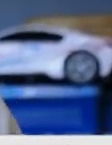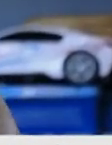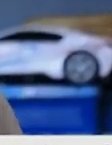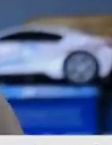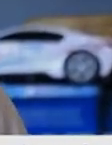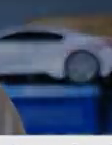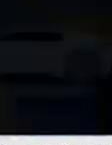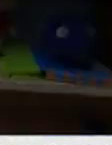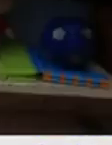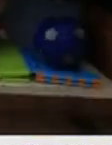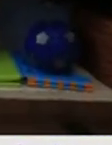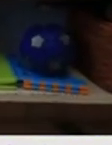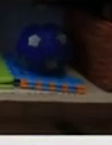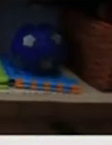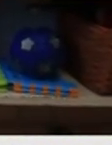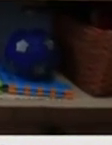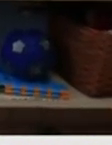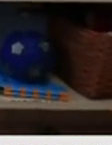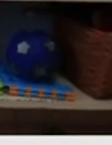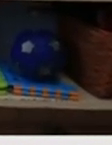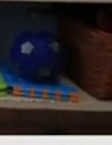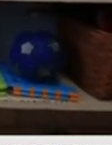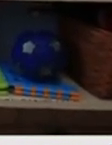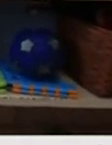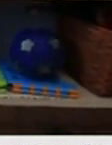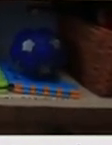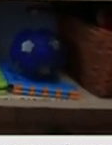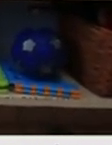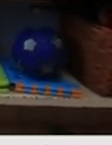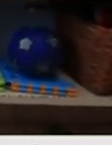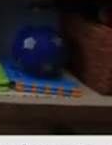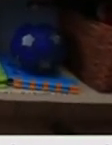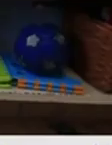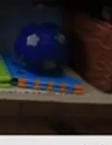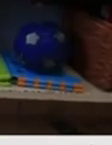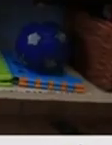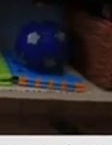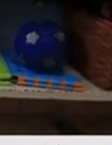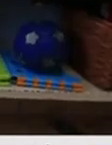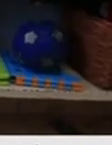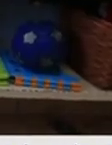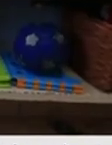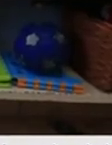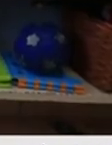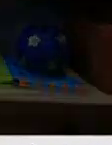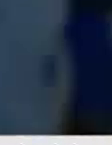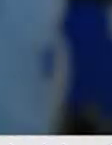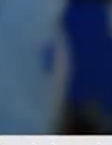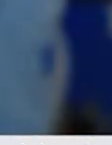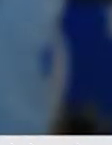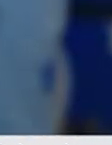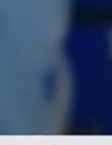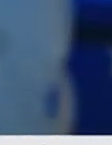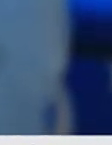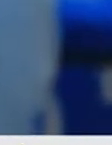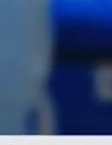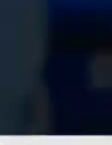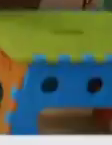entrar y ya está y aunque a veces no me guste lo sabes ir a bañarme